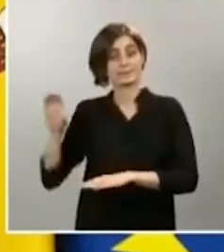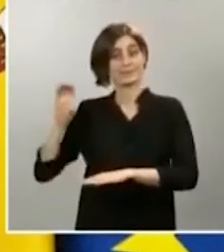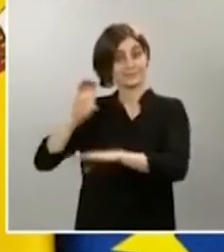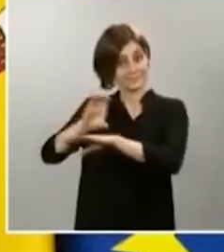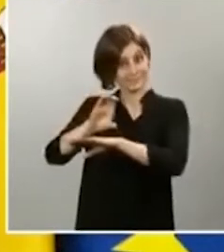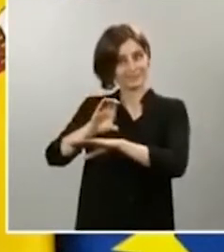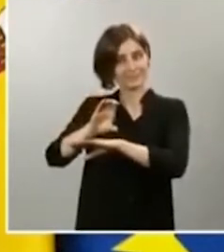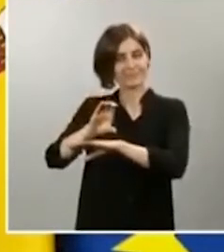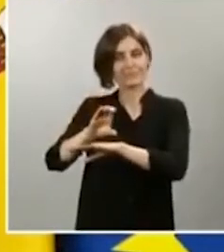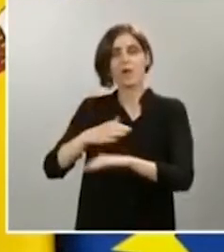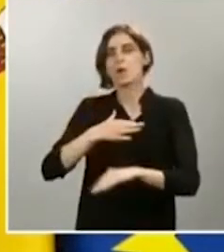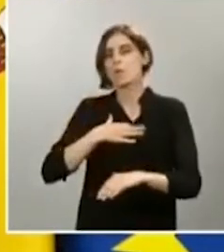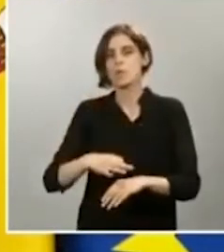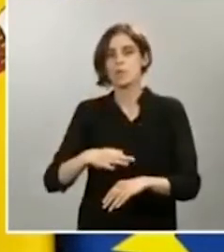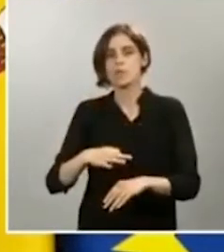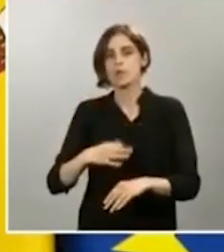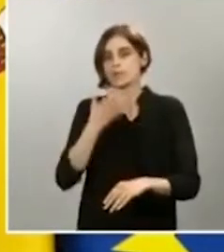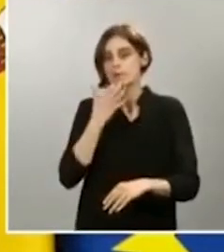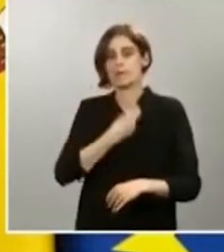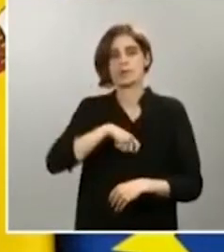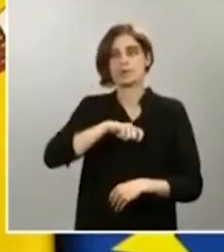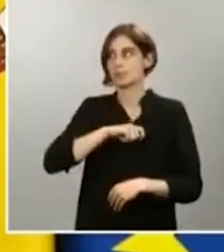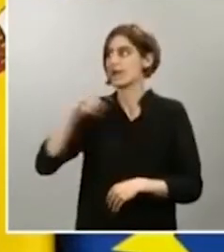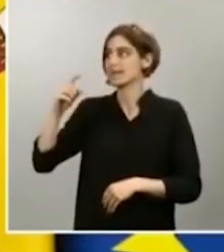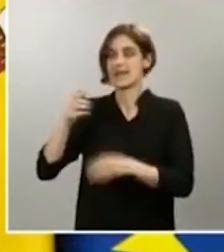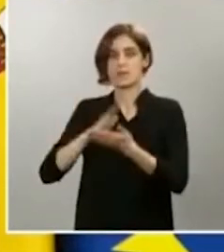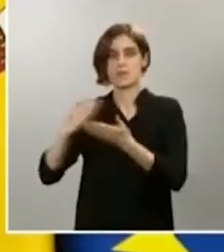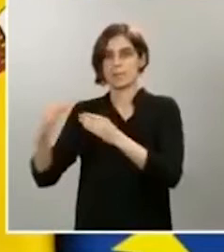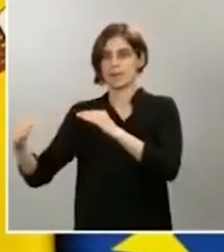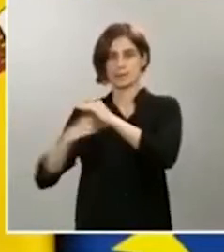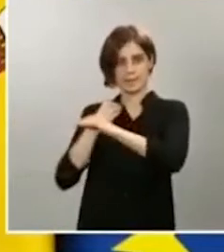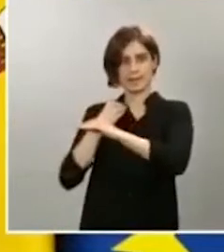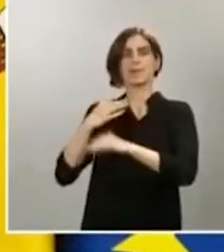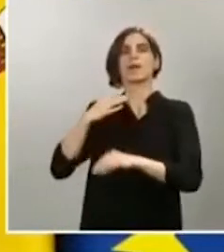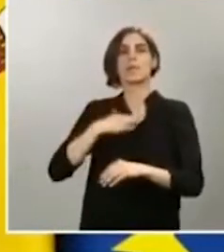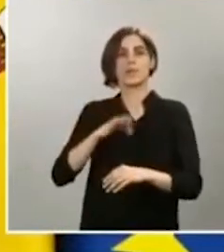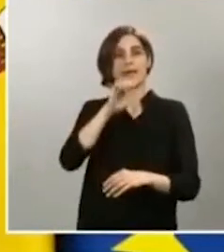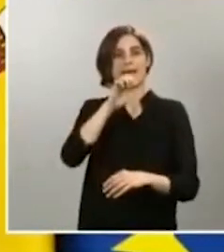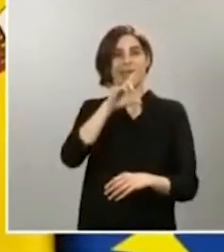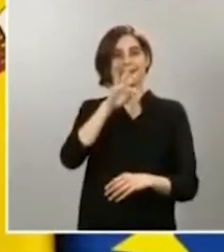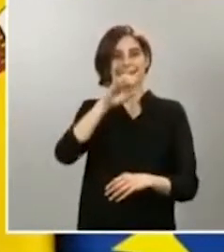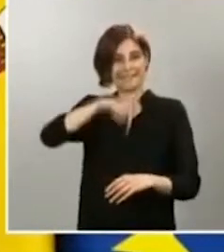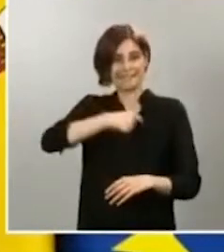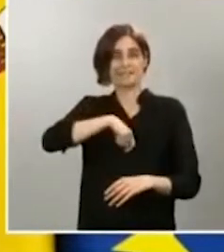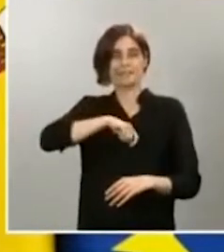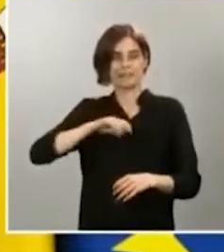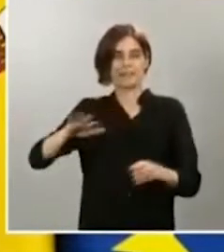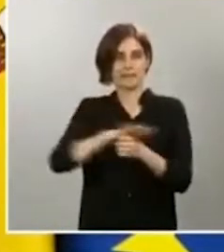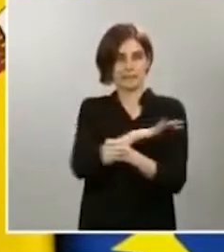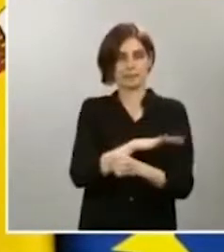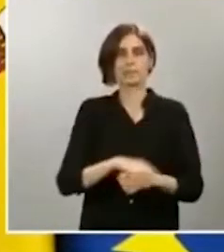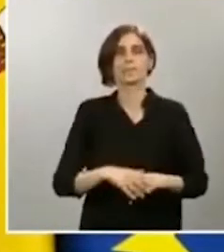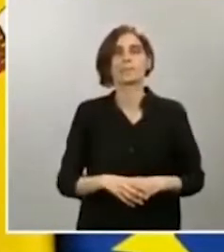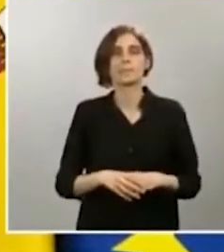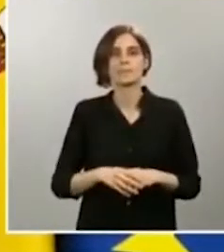como España para financiar los ERTE españoles. El mecanismo todavía no está en marcha, es una